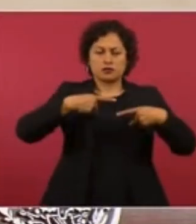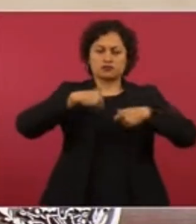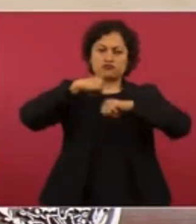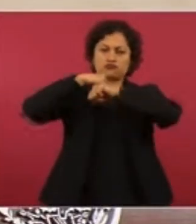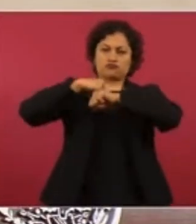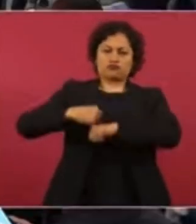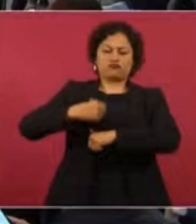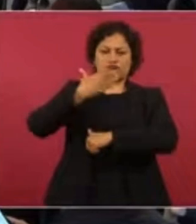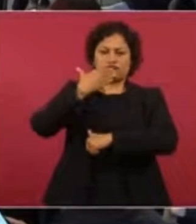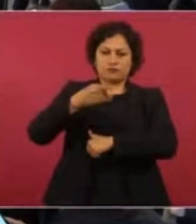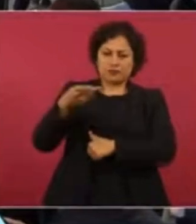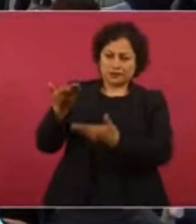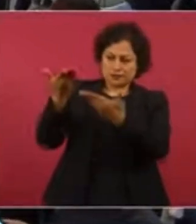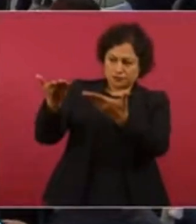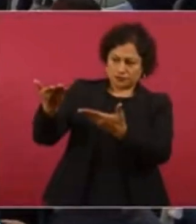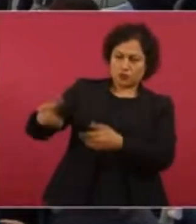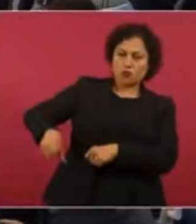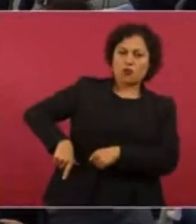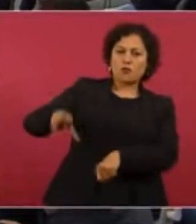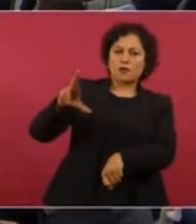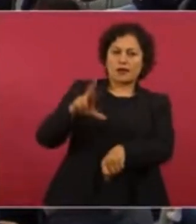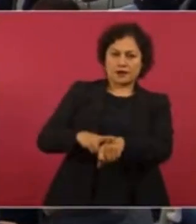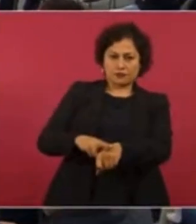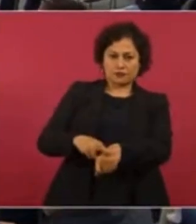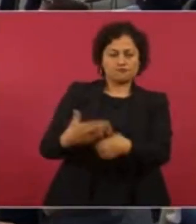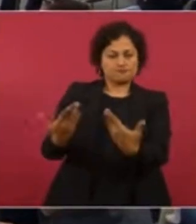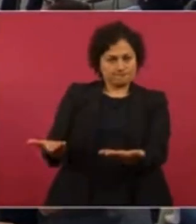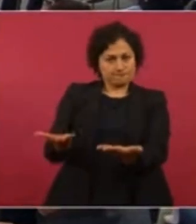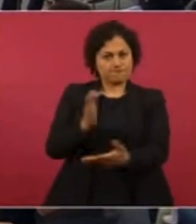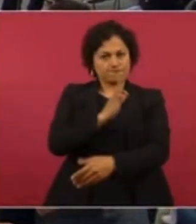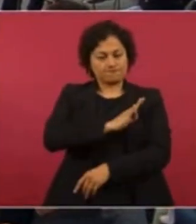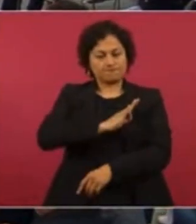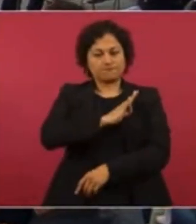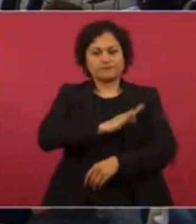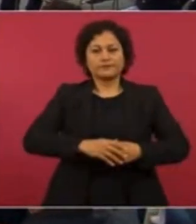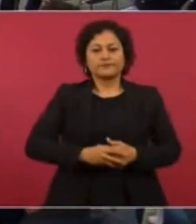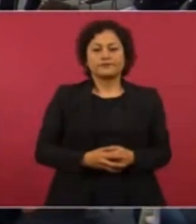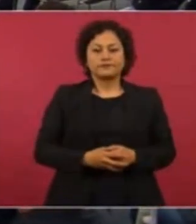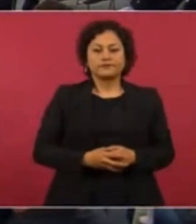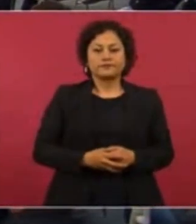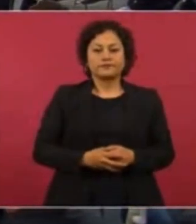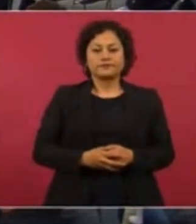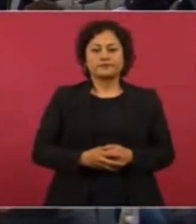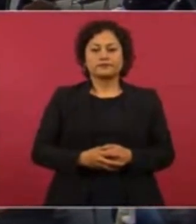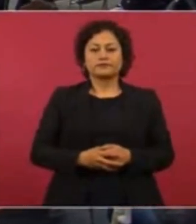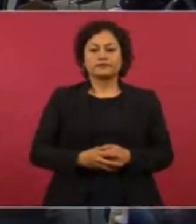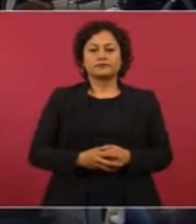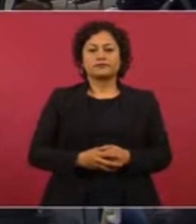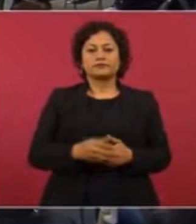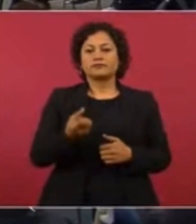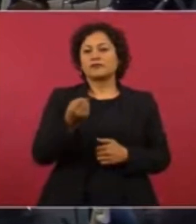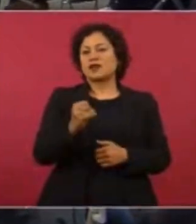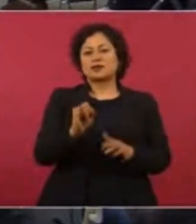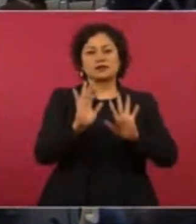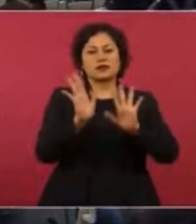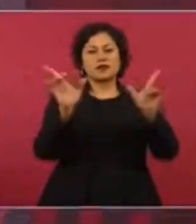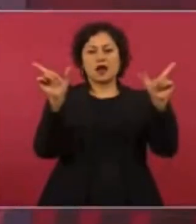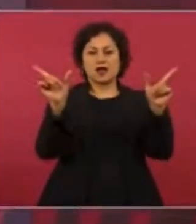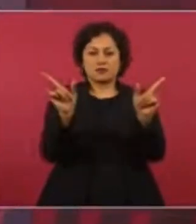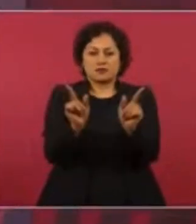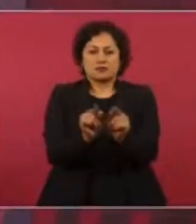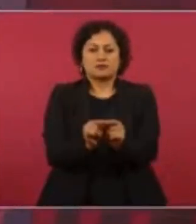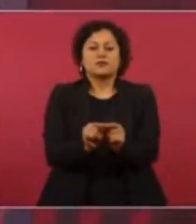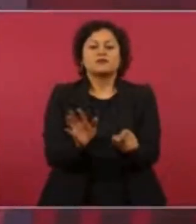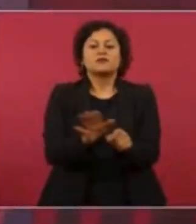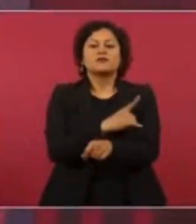al gobernador Vila. Y así queremos ya concluir, porque nos